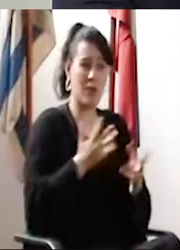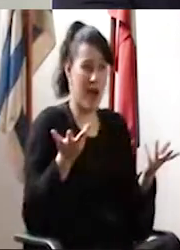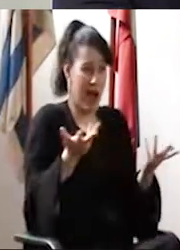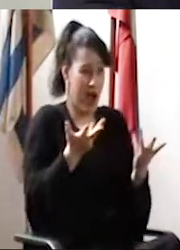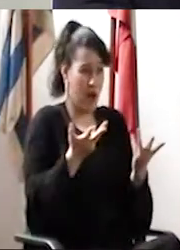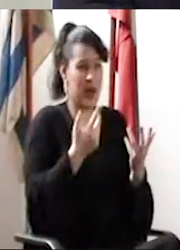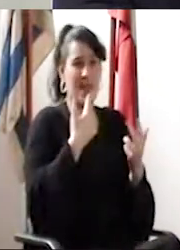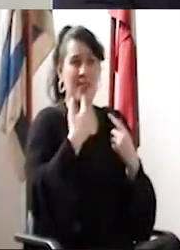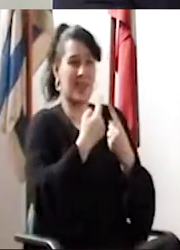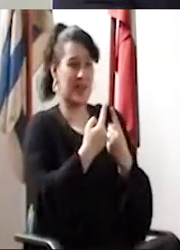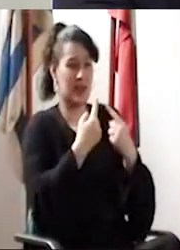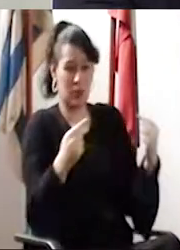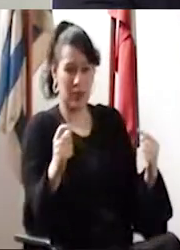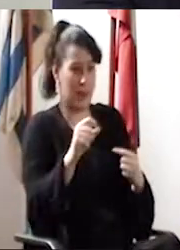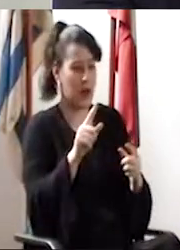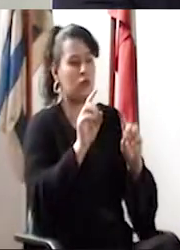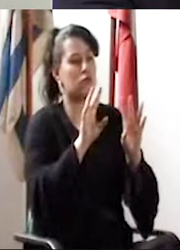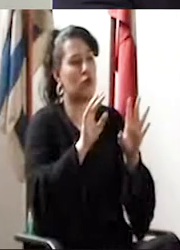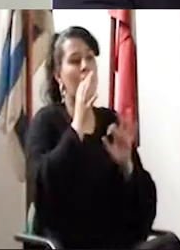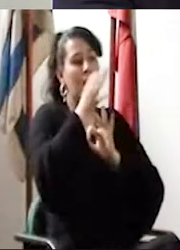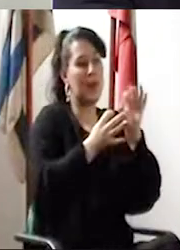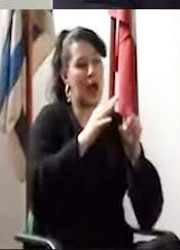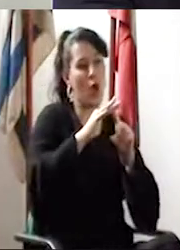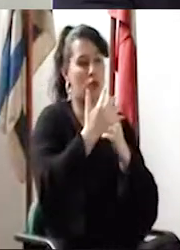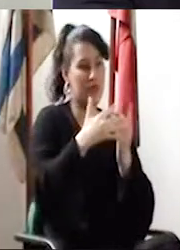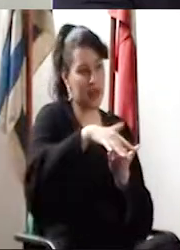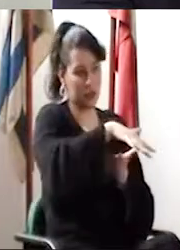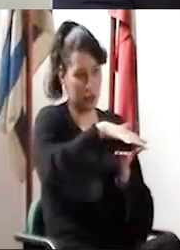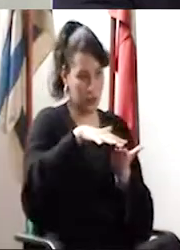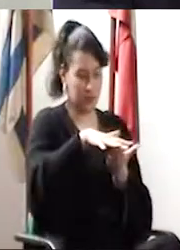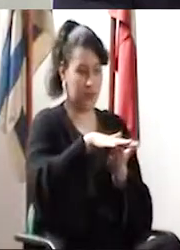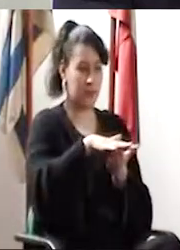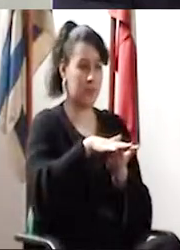Pero no es el momento ahora de hacer ese tipo de cosas. Simplemente como para contextualizar.